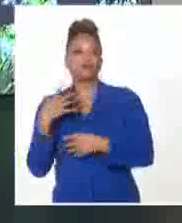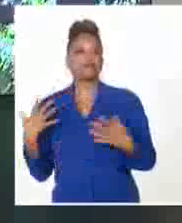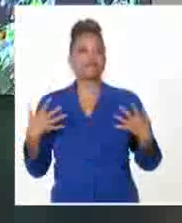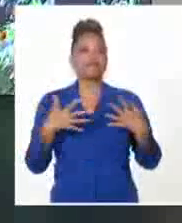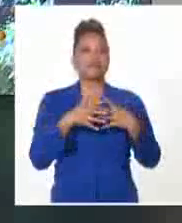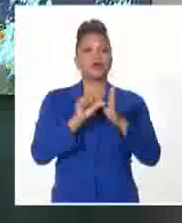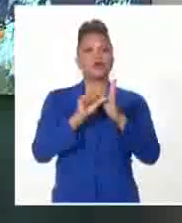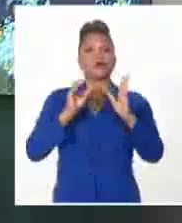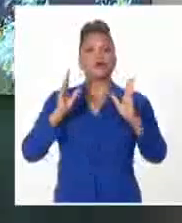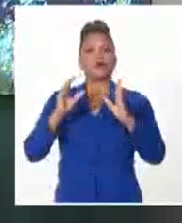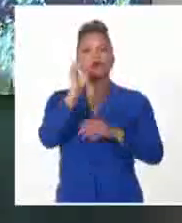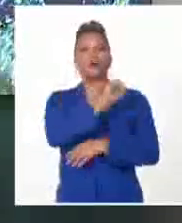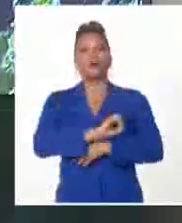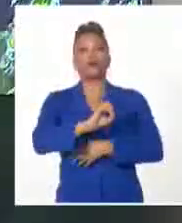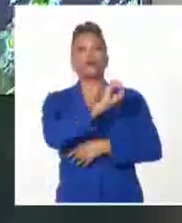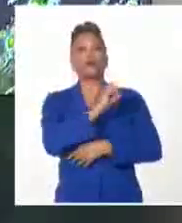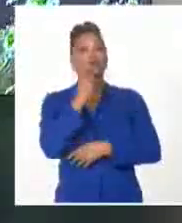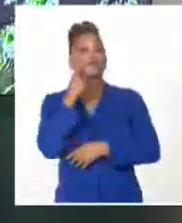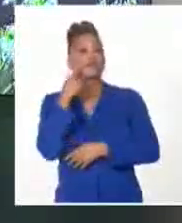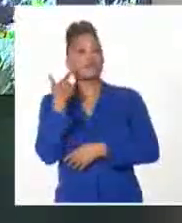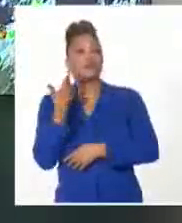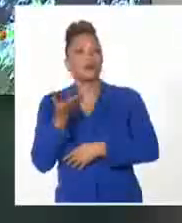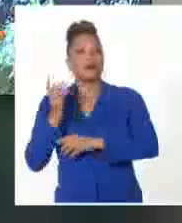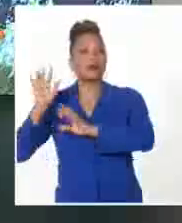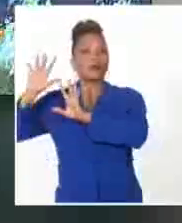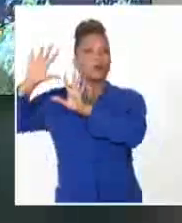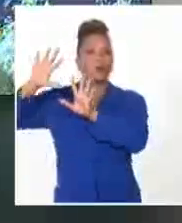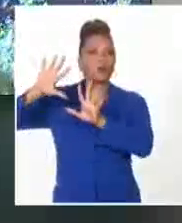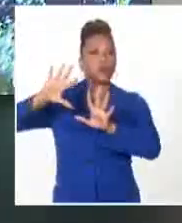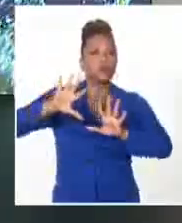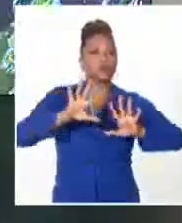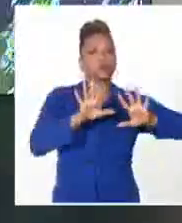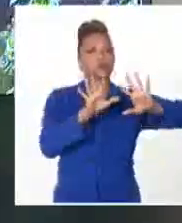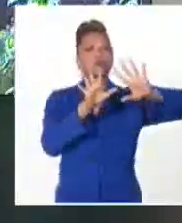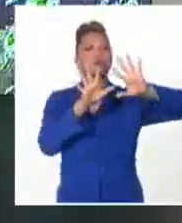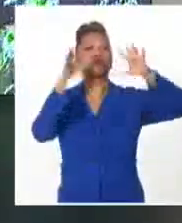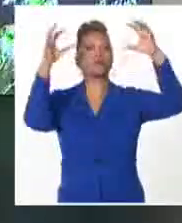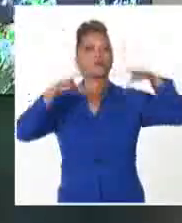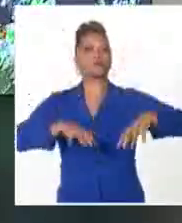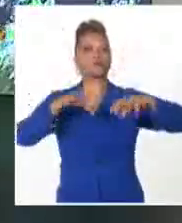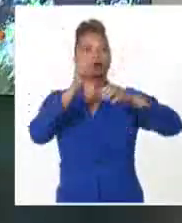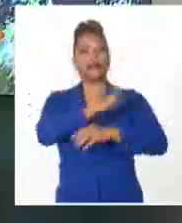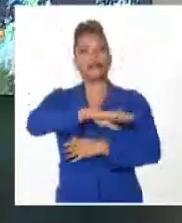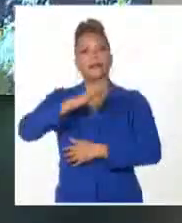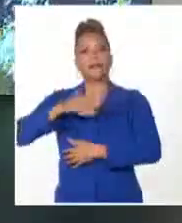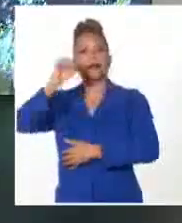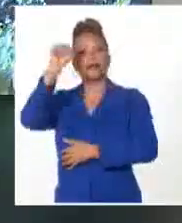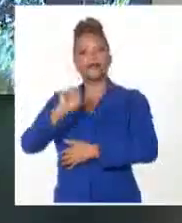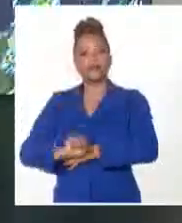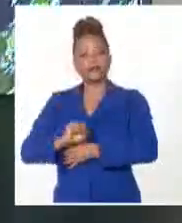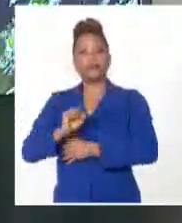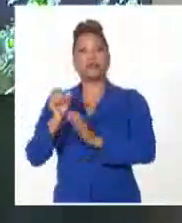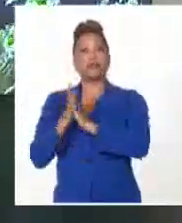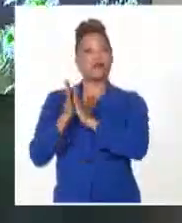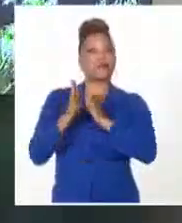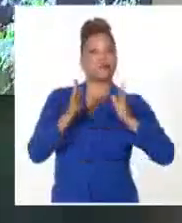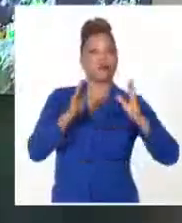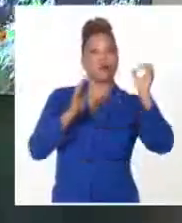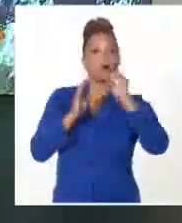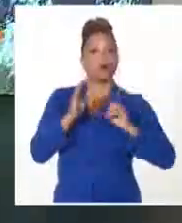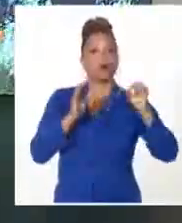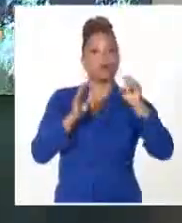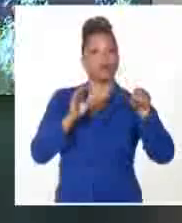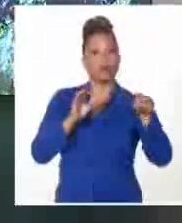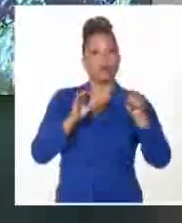El país con la presencia de esta onda tropical que transita por los mares al sur de la mitad oriental del país, pero también